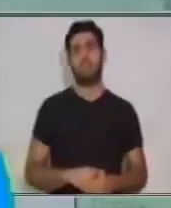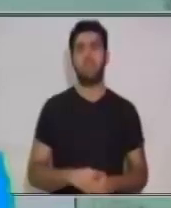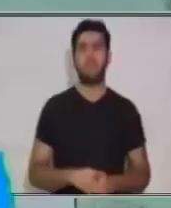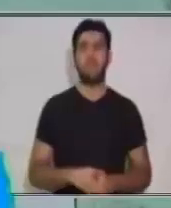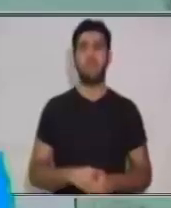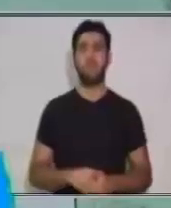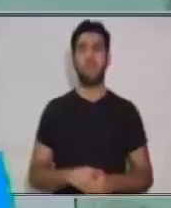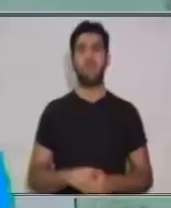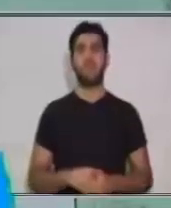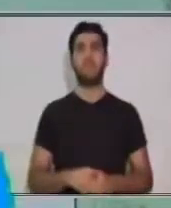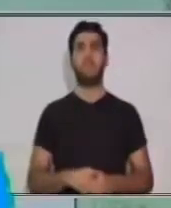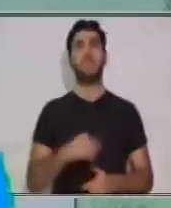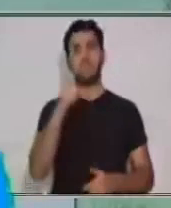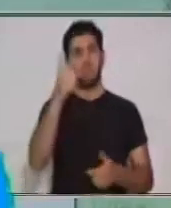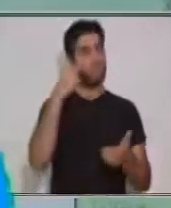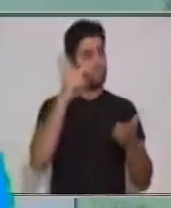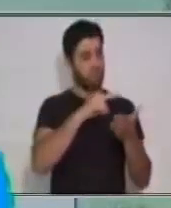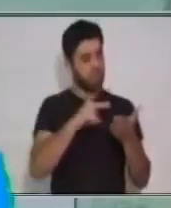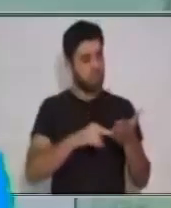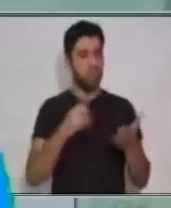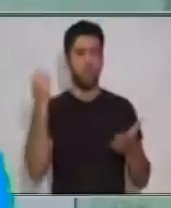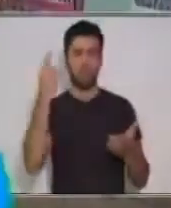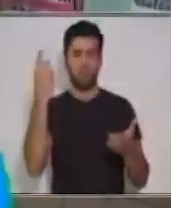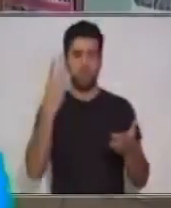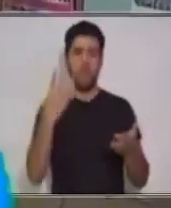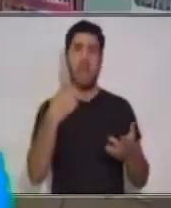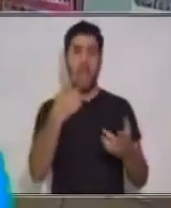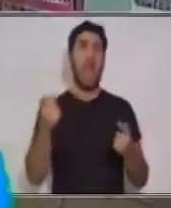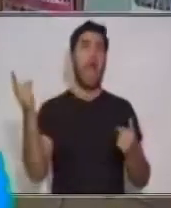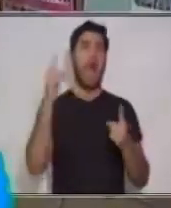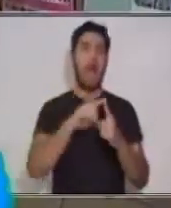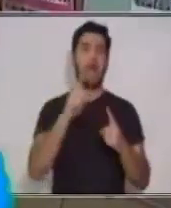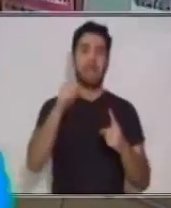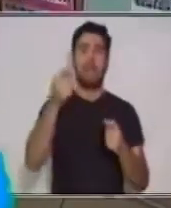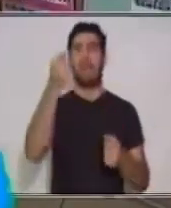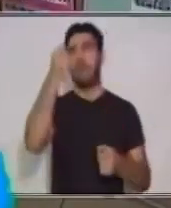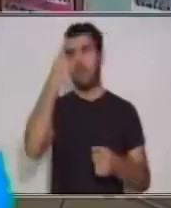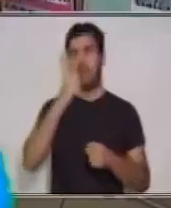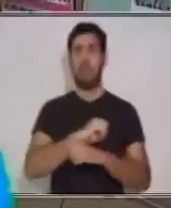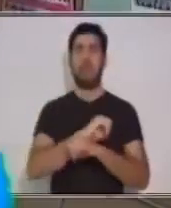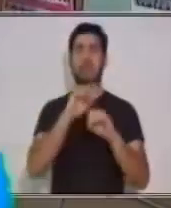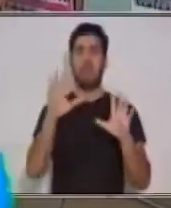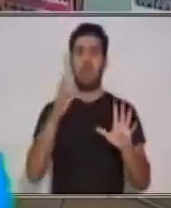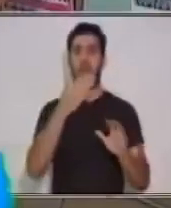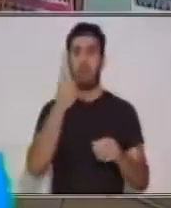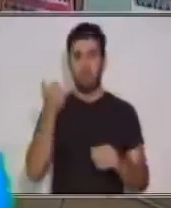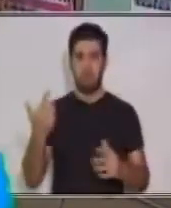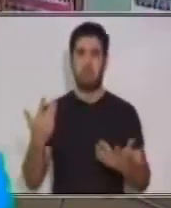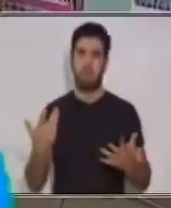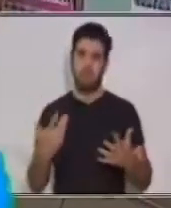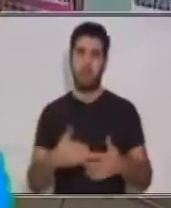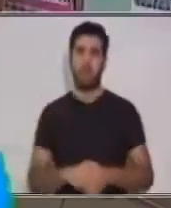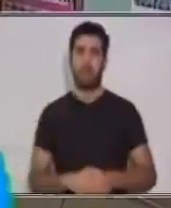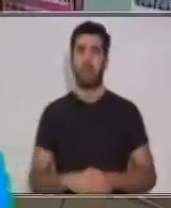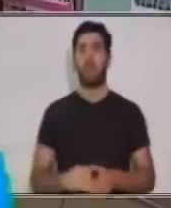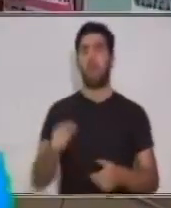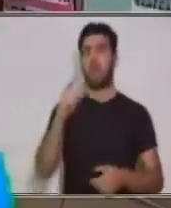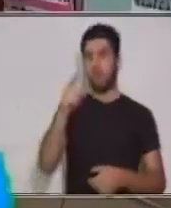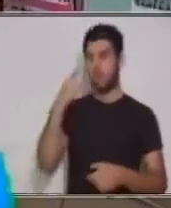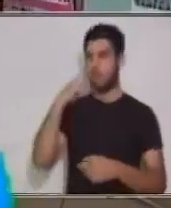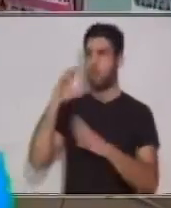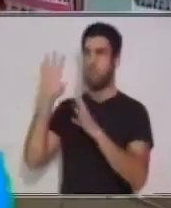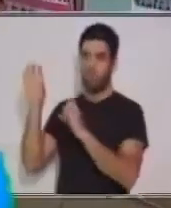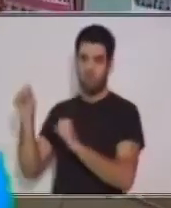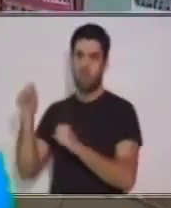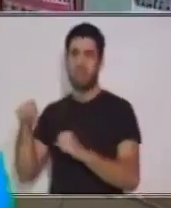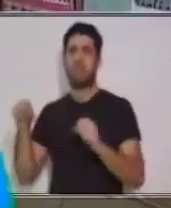necesitas. Y lo vas a leer varias veces hasta que logres comprender cuál es el tema. Te diste cuenta que en nuestro tema de las fuentes de información